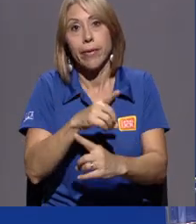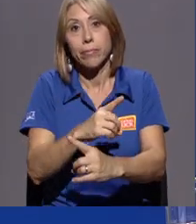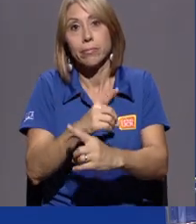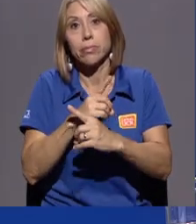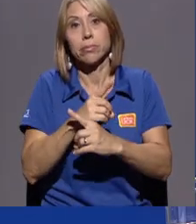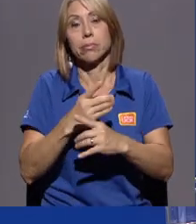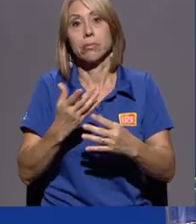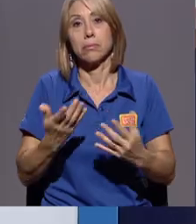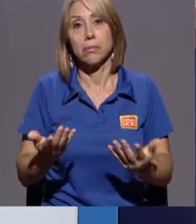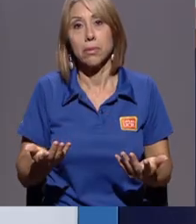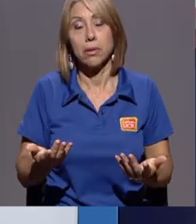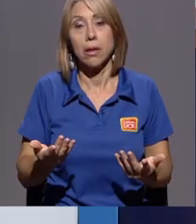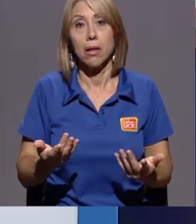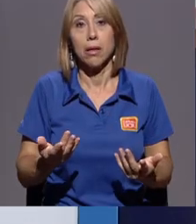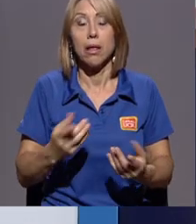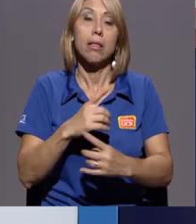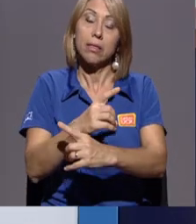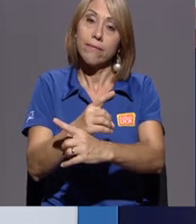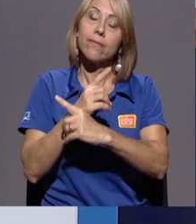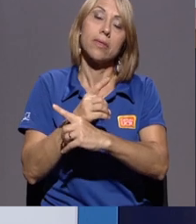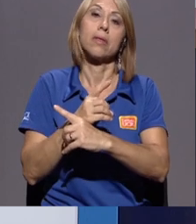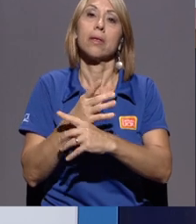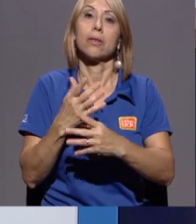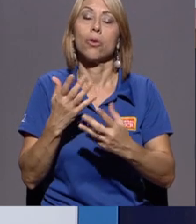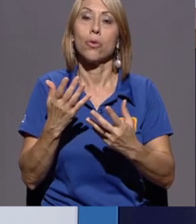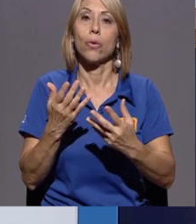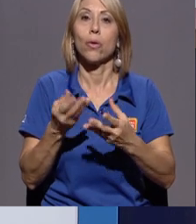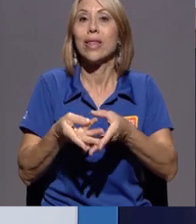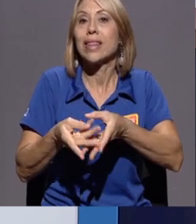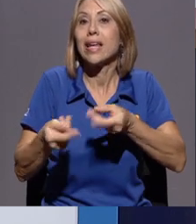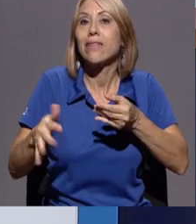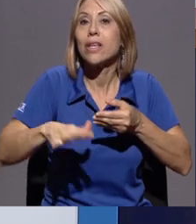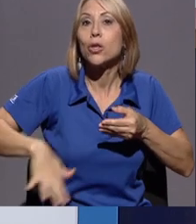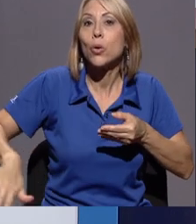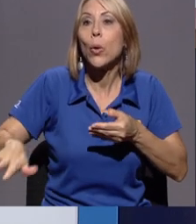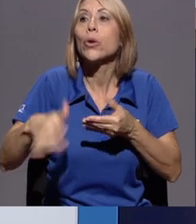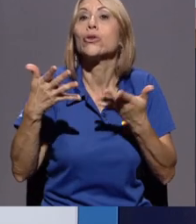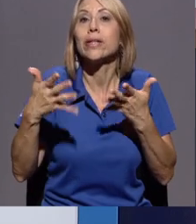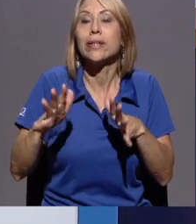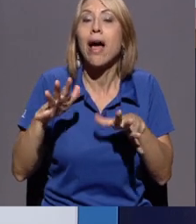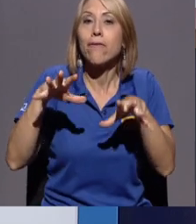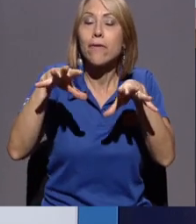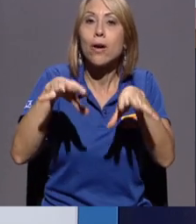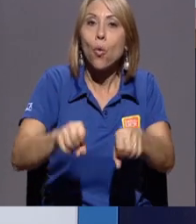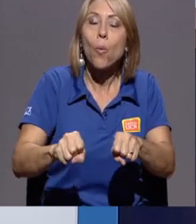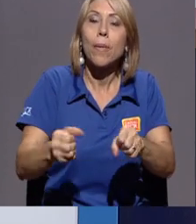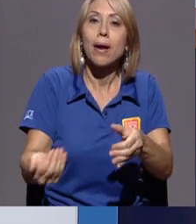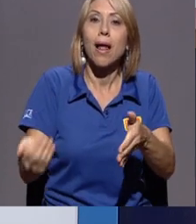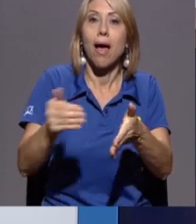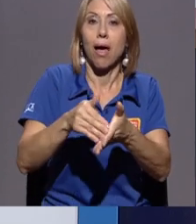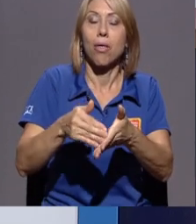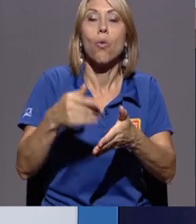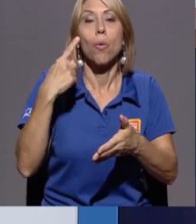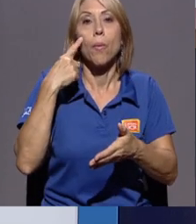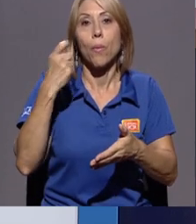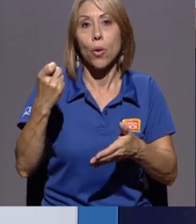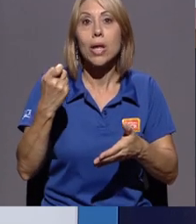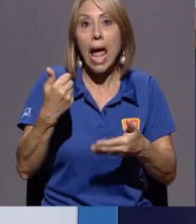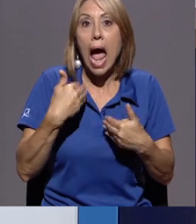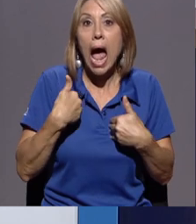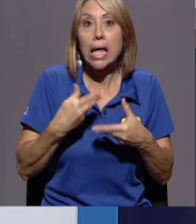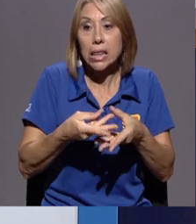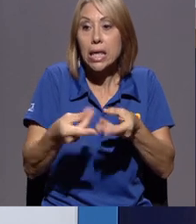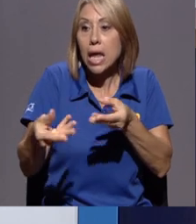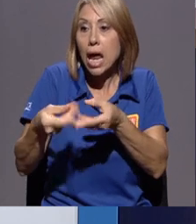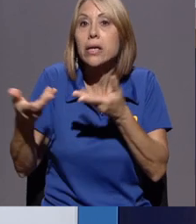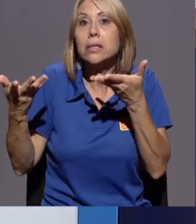defendiendo los territorios que han recuperado, porque hay una serie de tierras